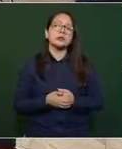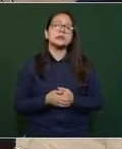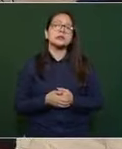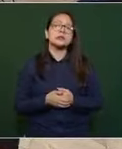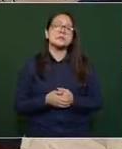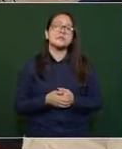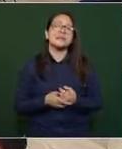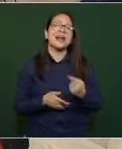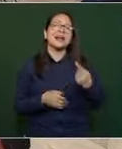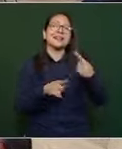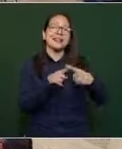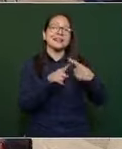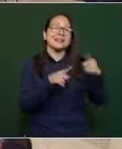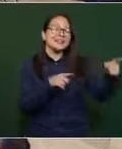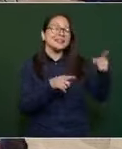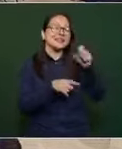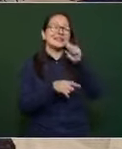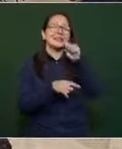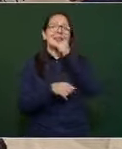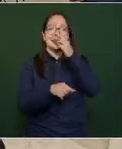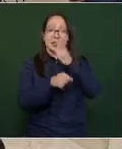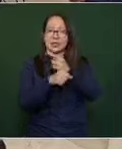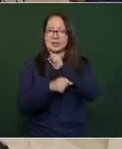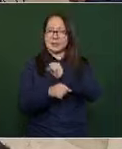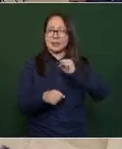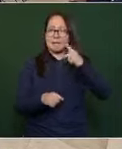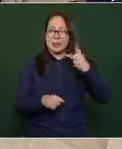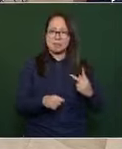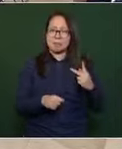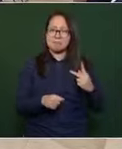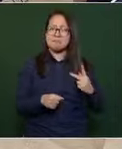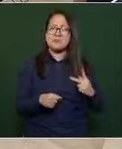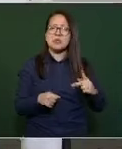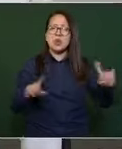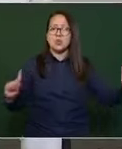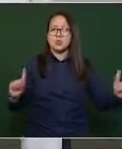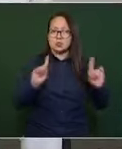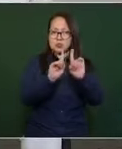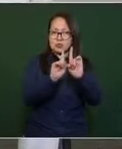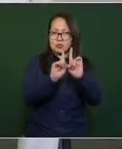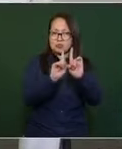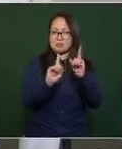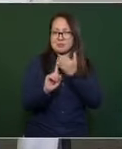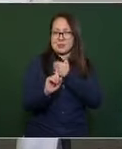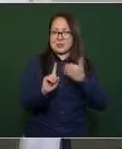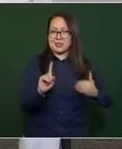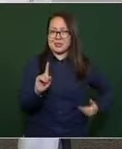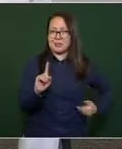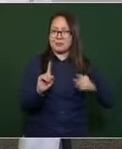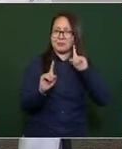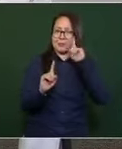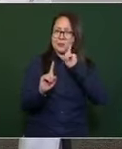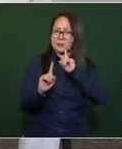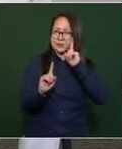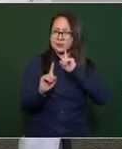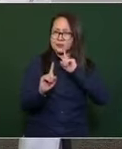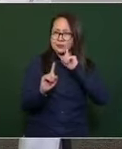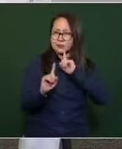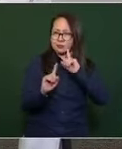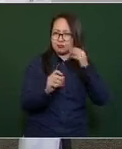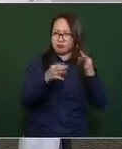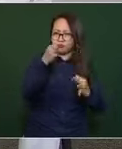de Seguridad Pública con la presidenta de la Corte.